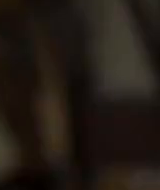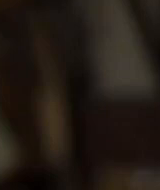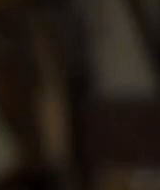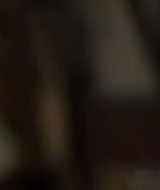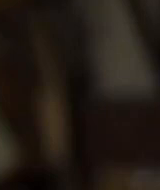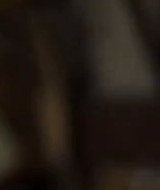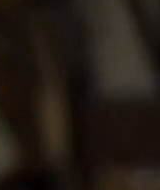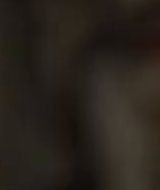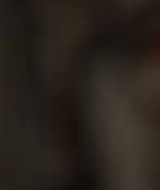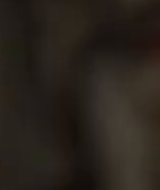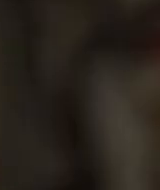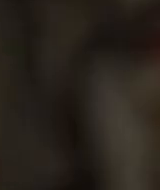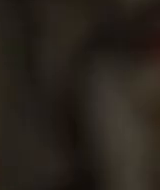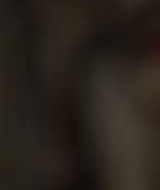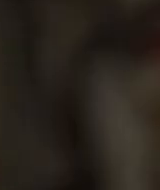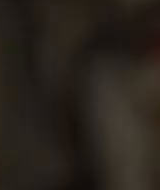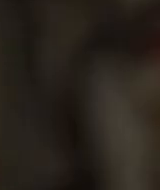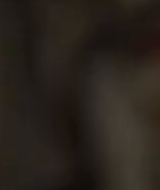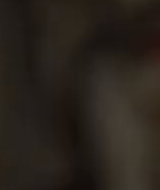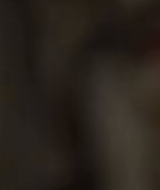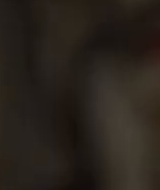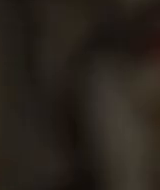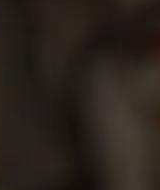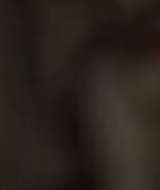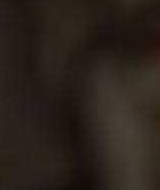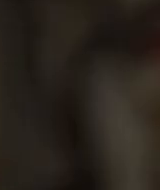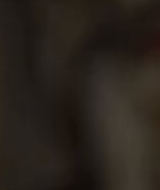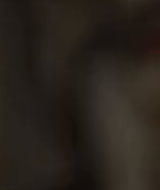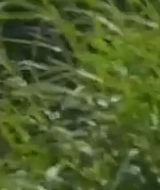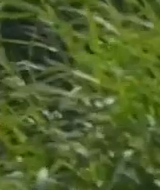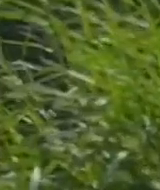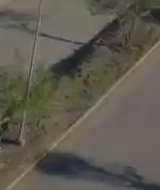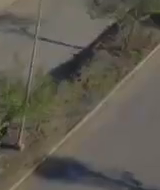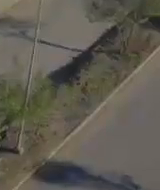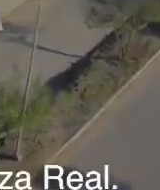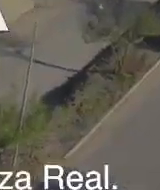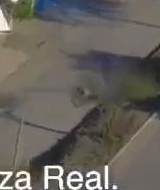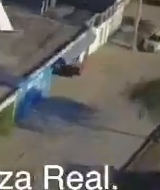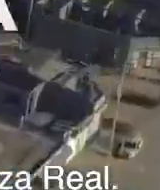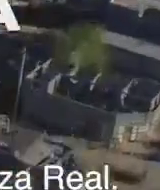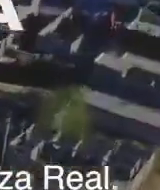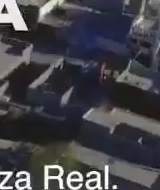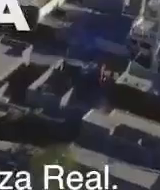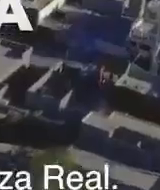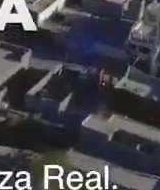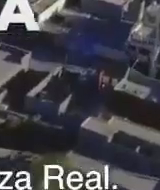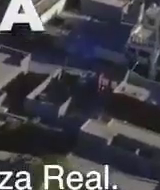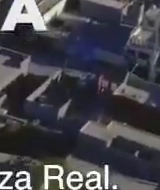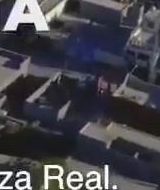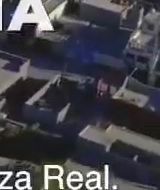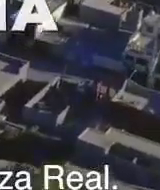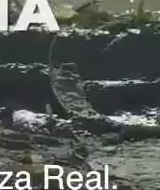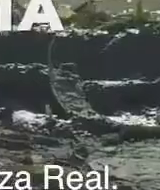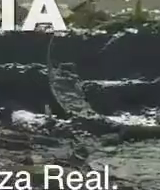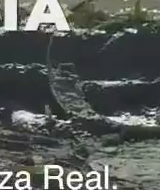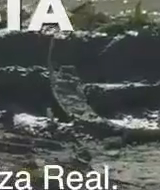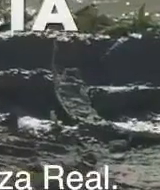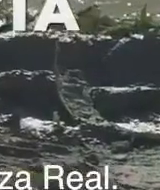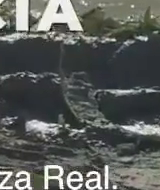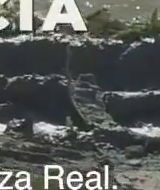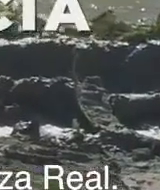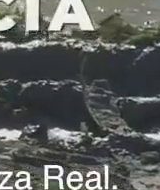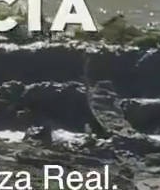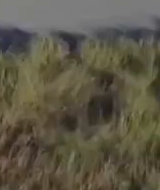La gente es pobre. No, no es pobre. La gente le faltan oportunidades. Hoy acabamos con 30 años de abandono y